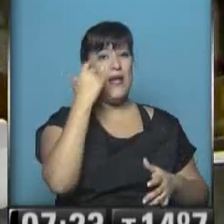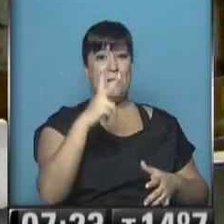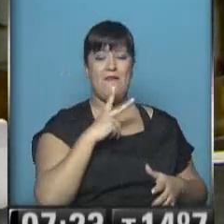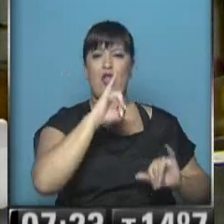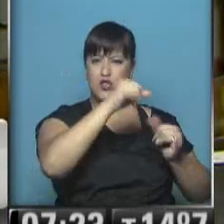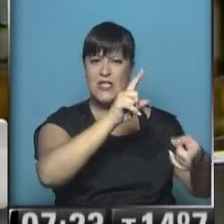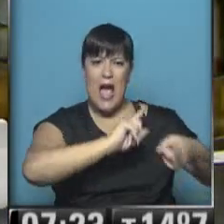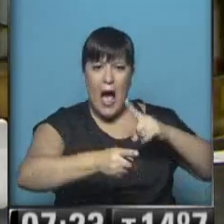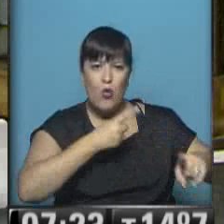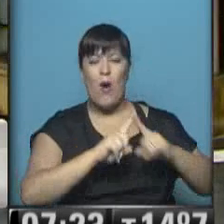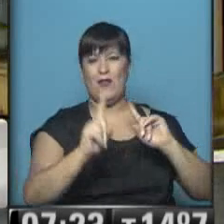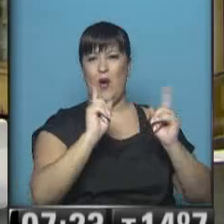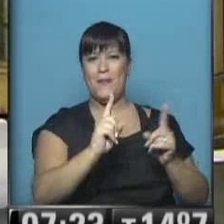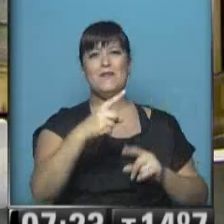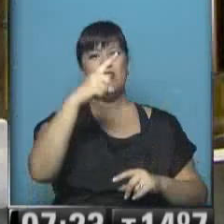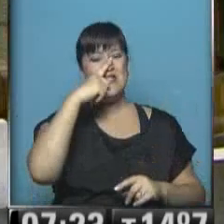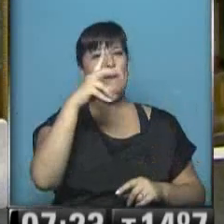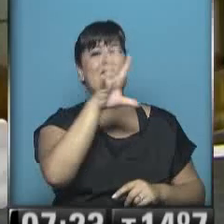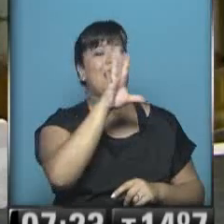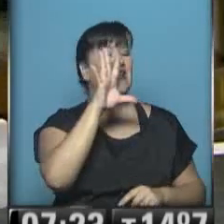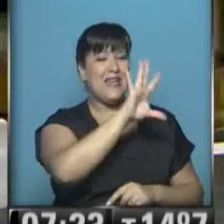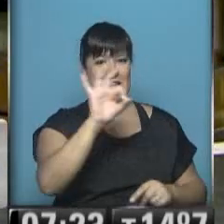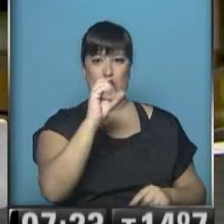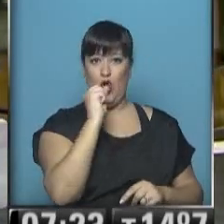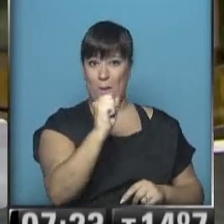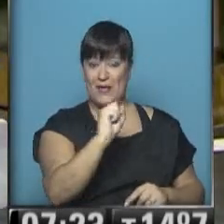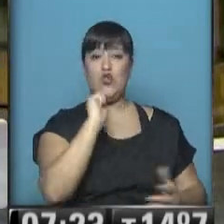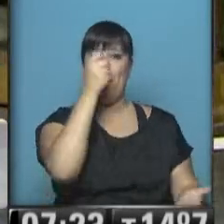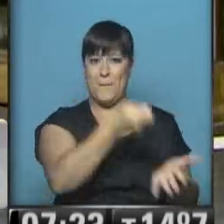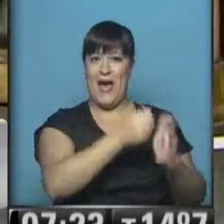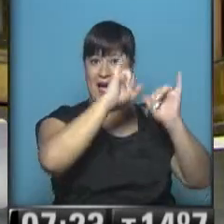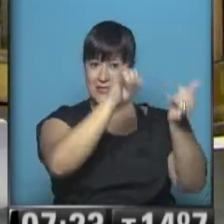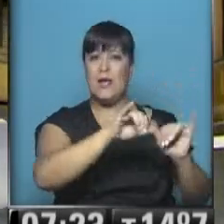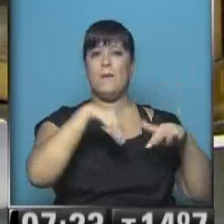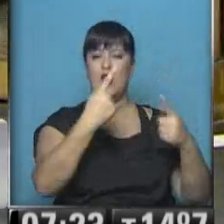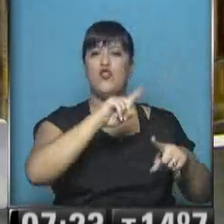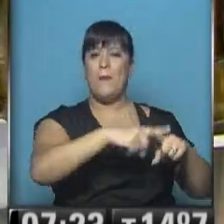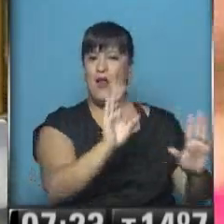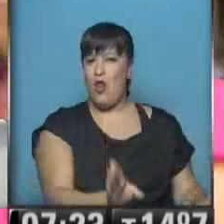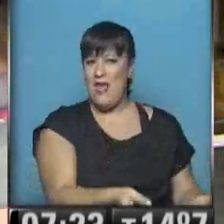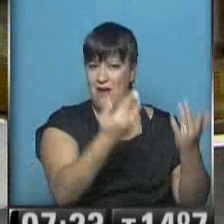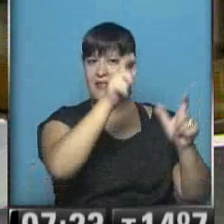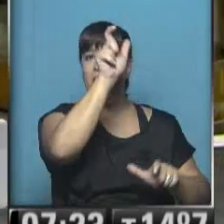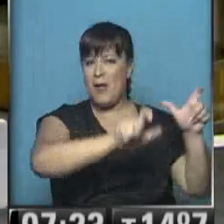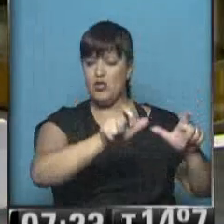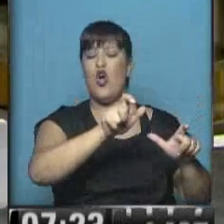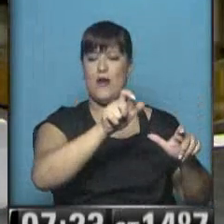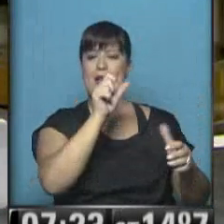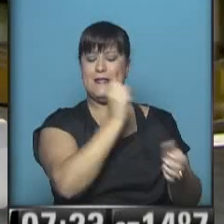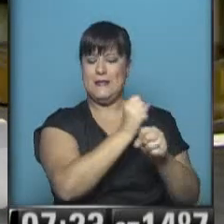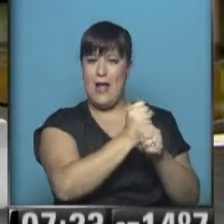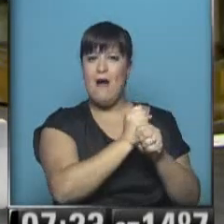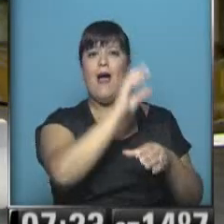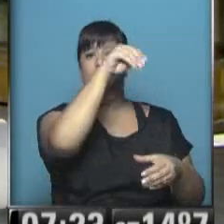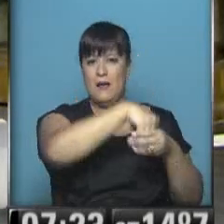pagar esa compensación, son 7.500 pesos y por lo tanto levantan el paro, todo el personal ya lo confirmó, salvo el